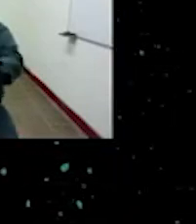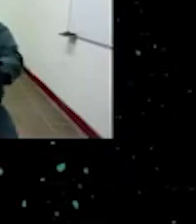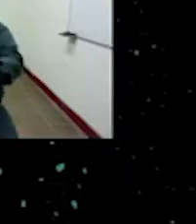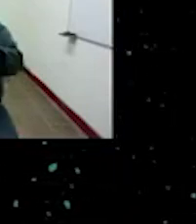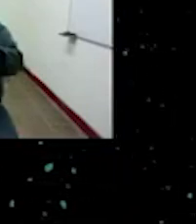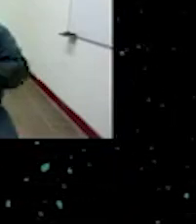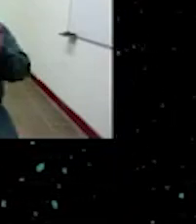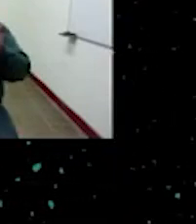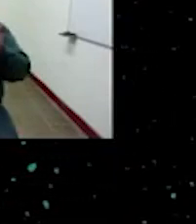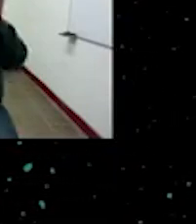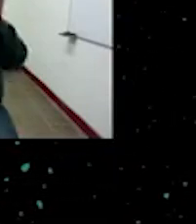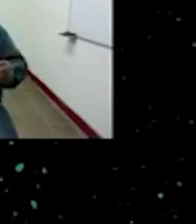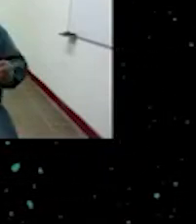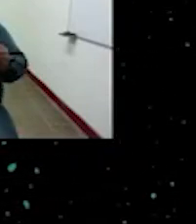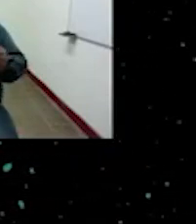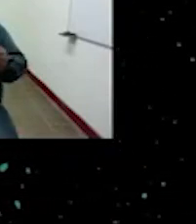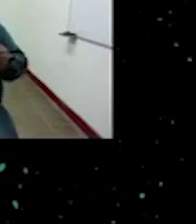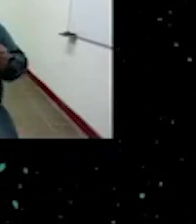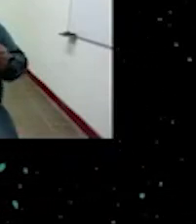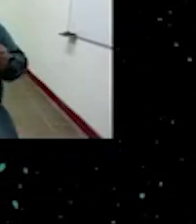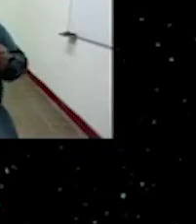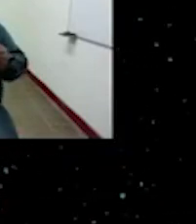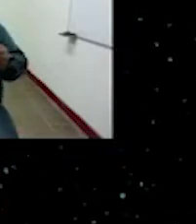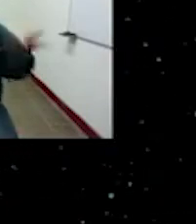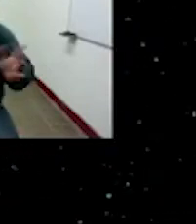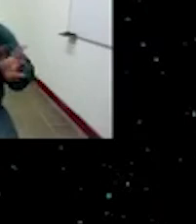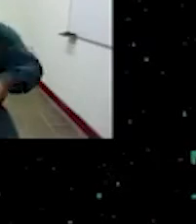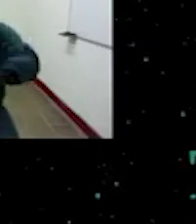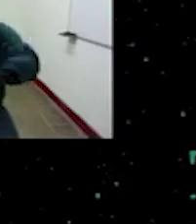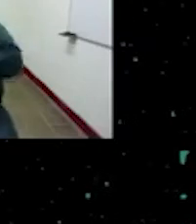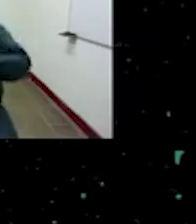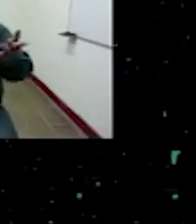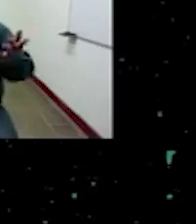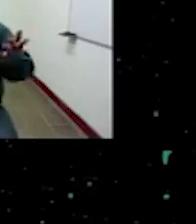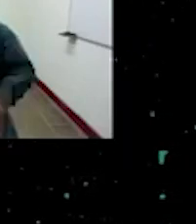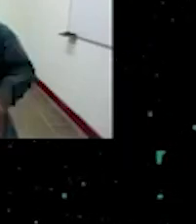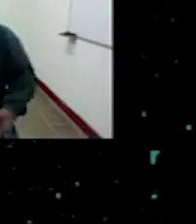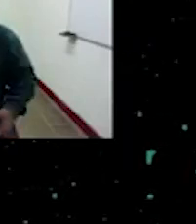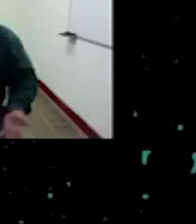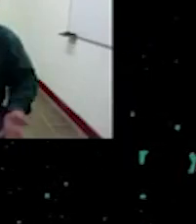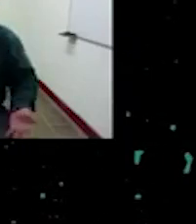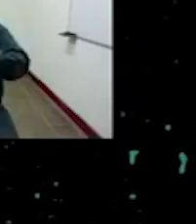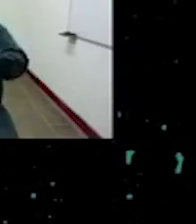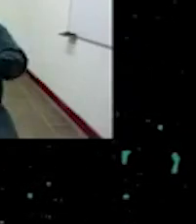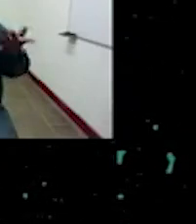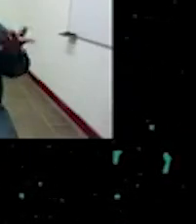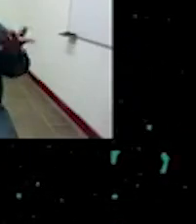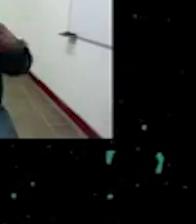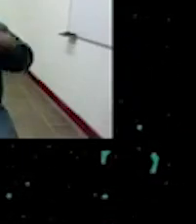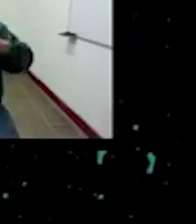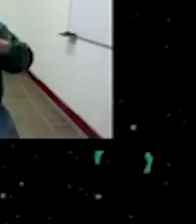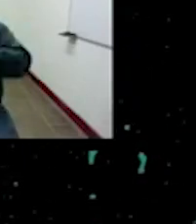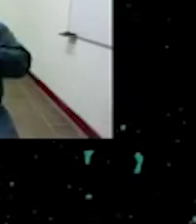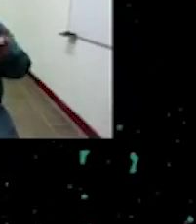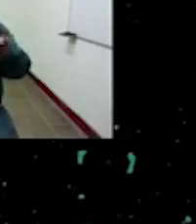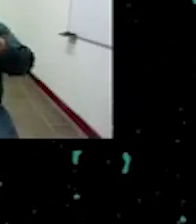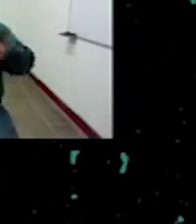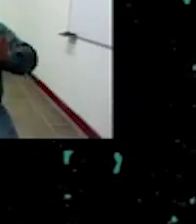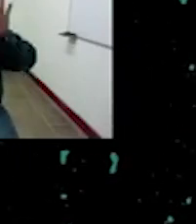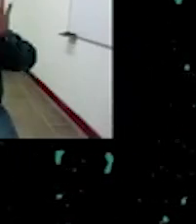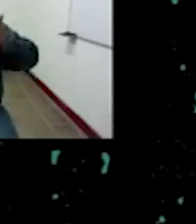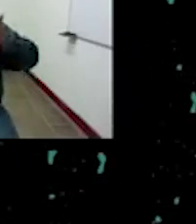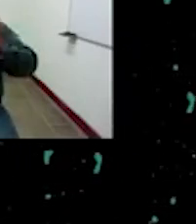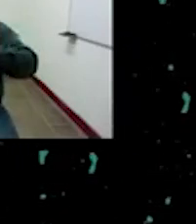del pacífico o si estamos en Tumaco o si estamos en López si estamos en Timbiquí eh también se